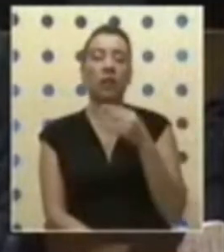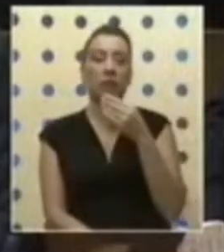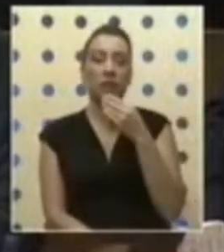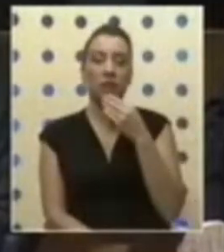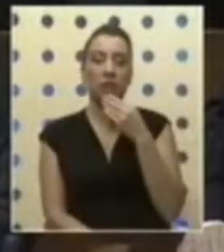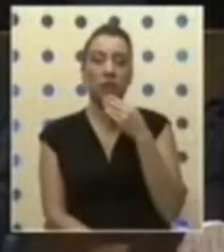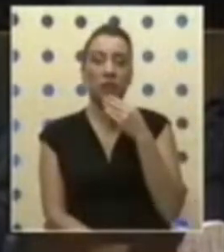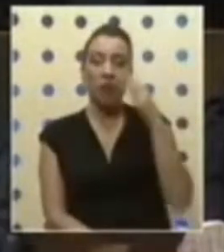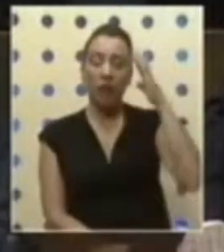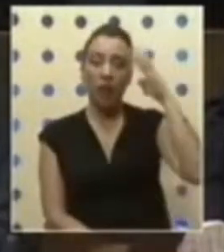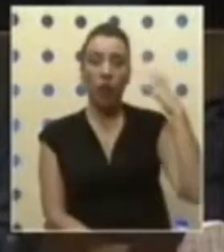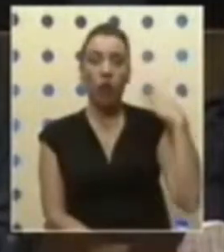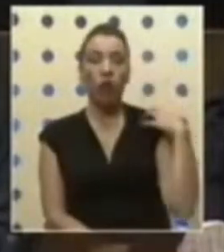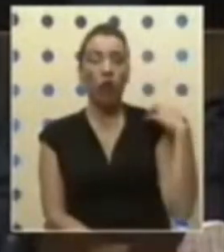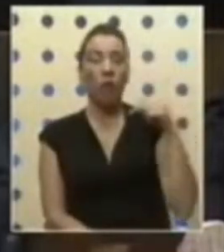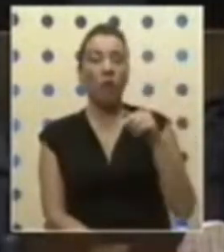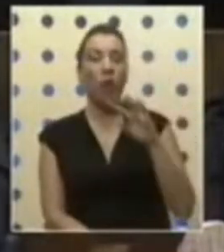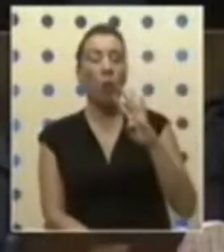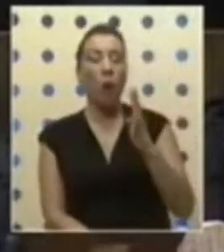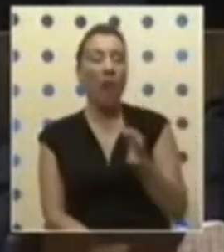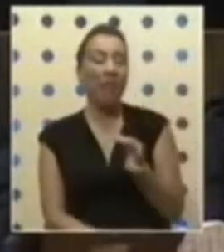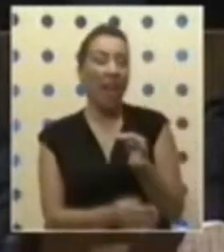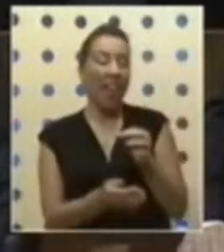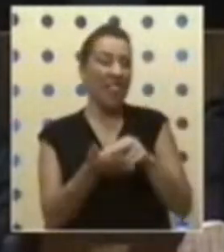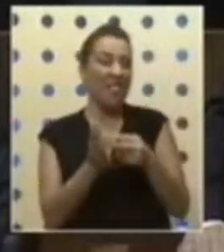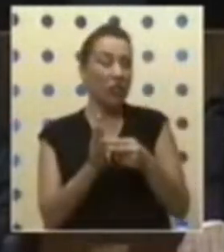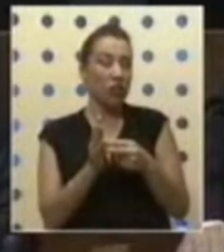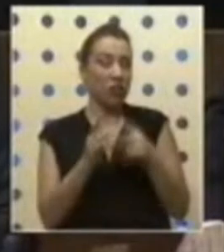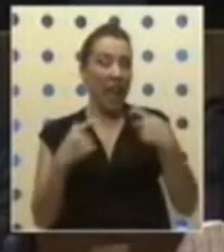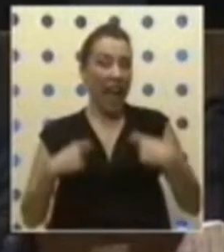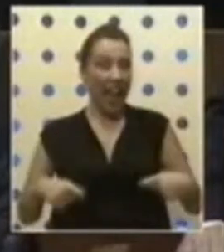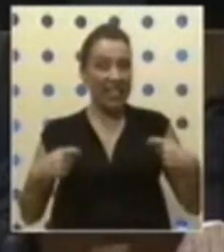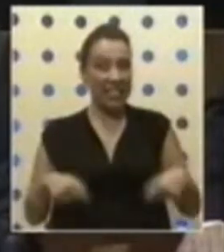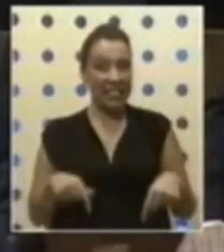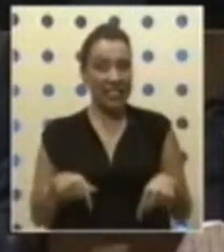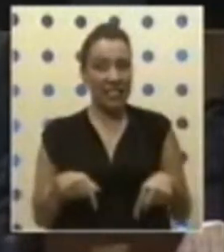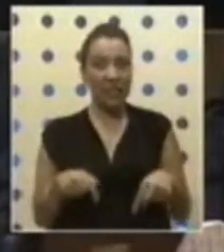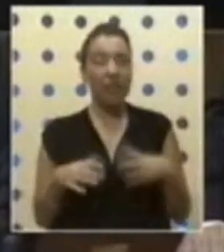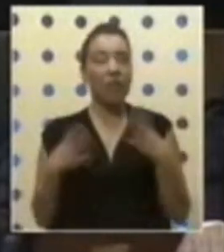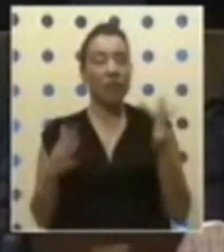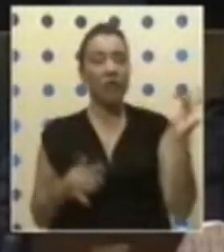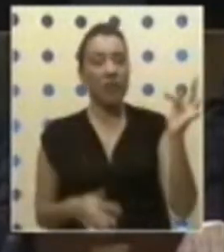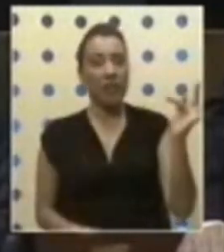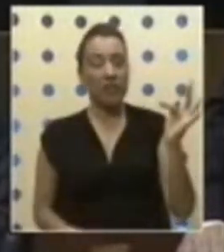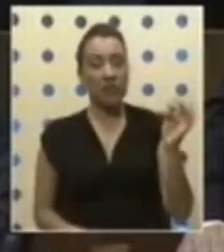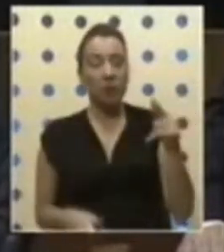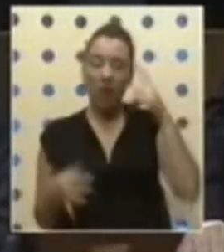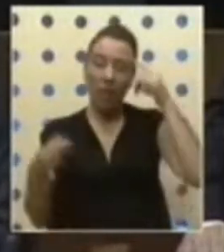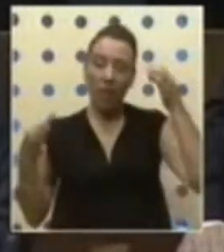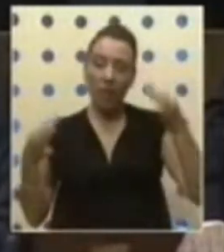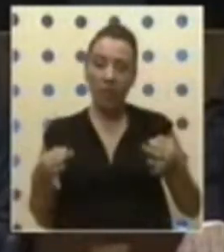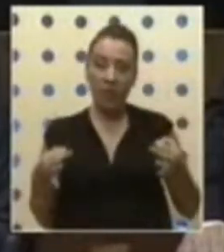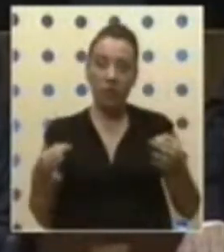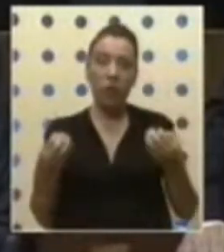al comandante de la cuarta división de Ejército en la región de Aysén. Yo creo que se merecen estas felicitaciones porque es una decisión